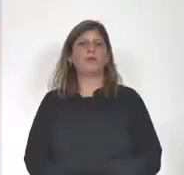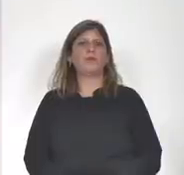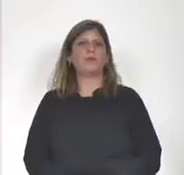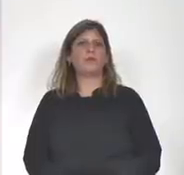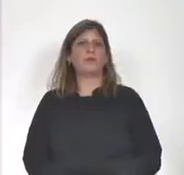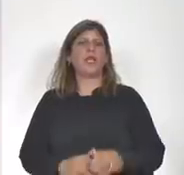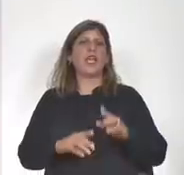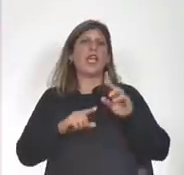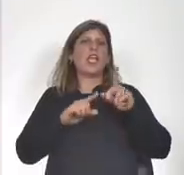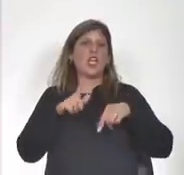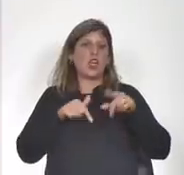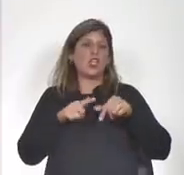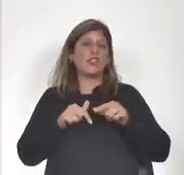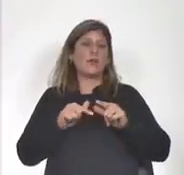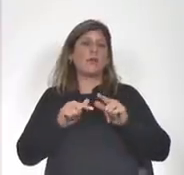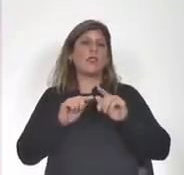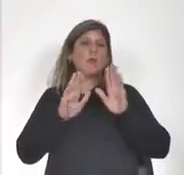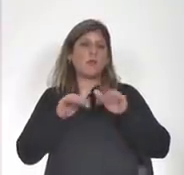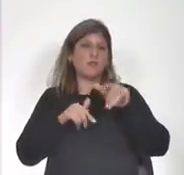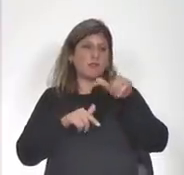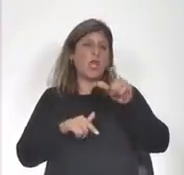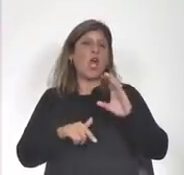y con el trámite en la propia COMAP